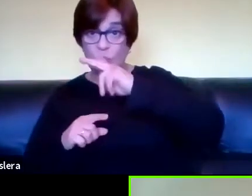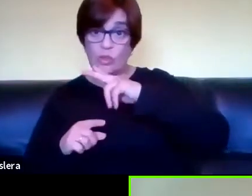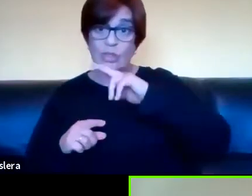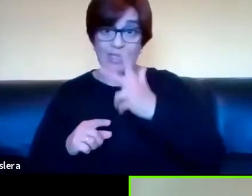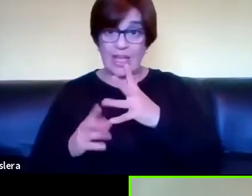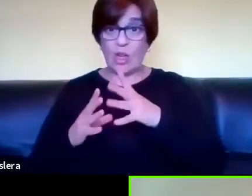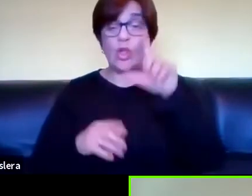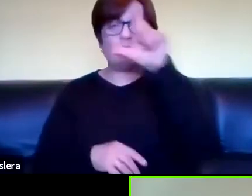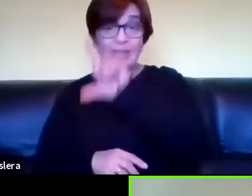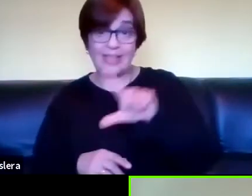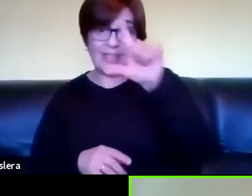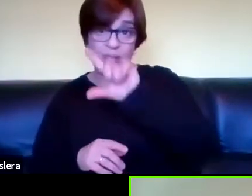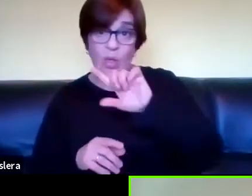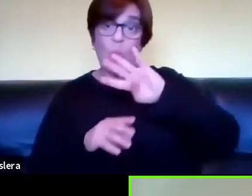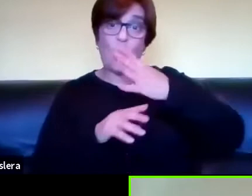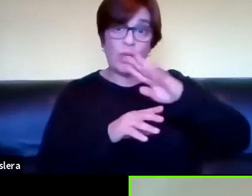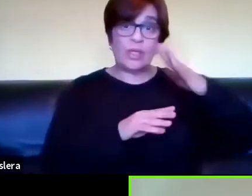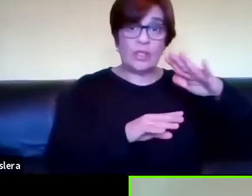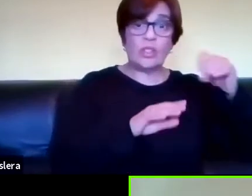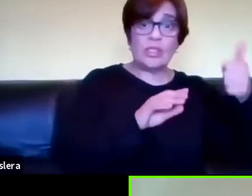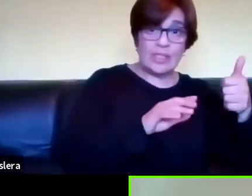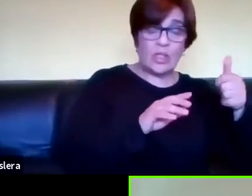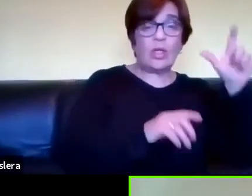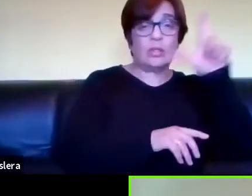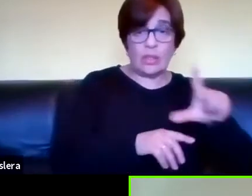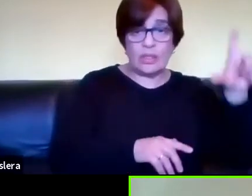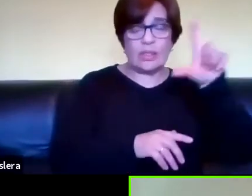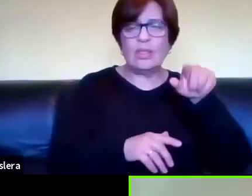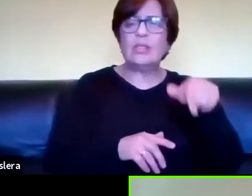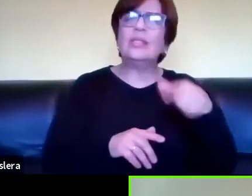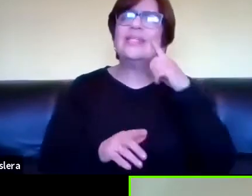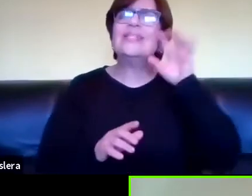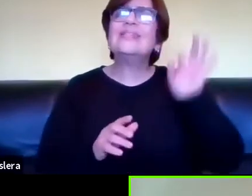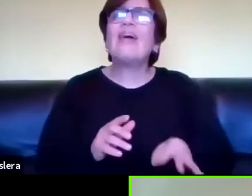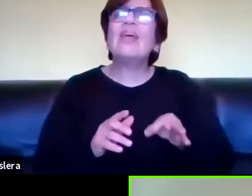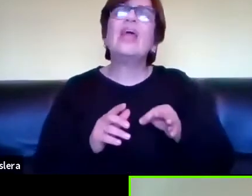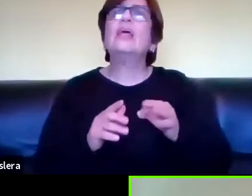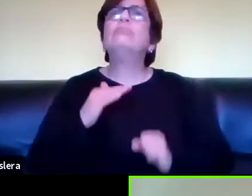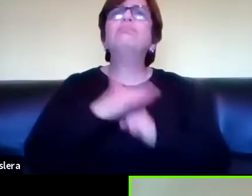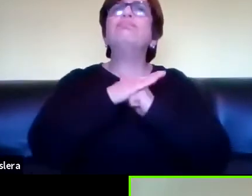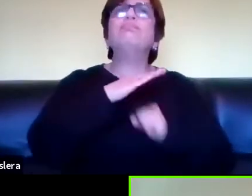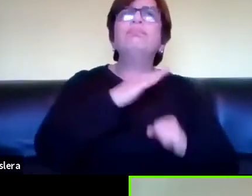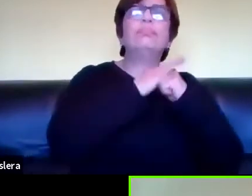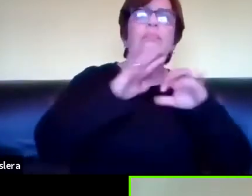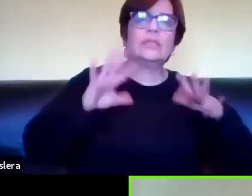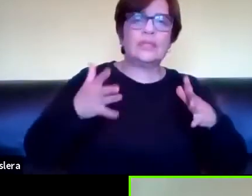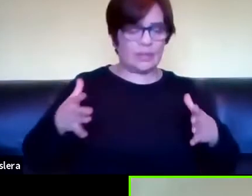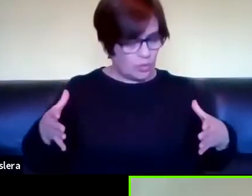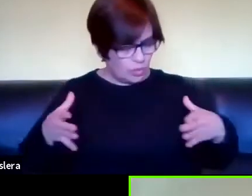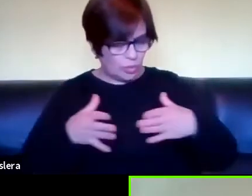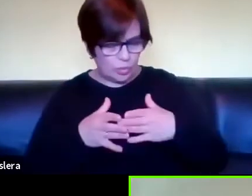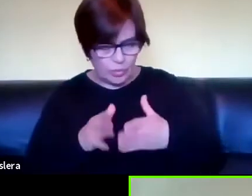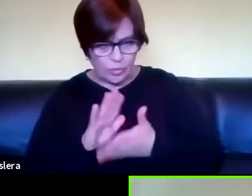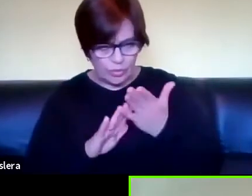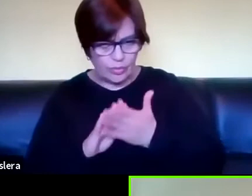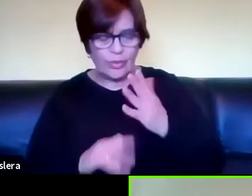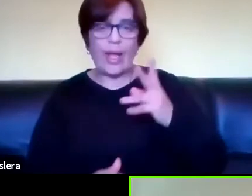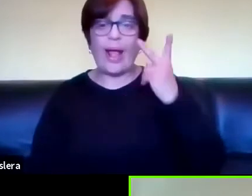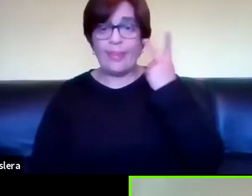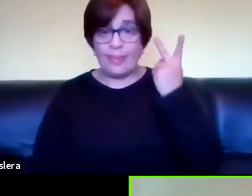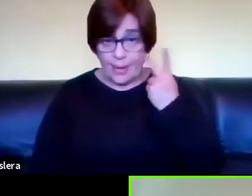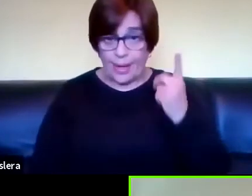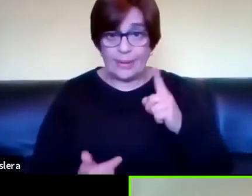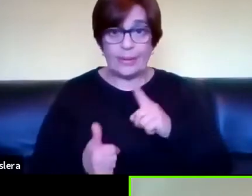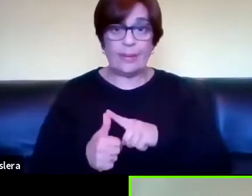¿qué tenía que saber en el dominio lingüístico discursivo? entonces bueno el equipo fue formado por Adriana de León